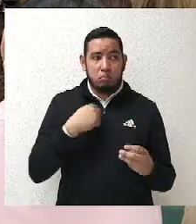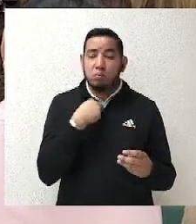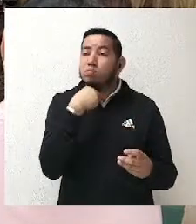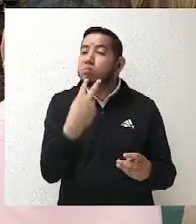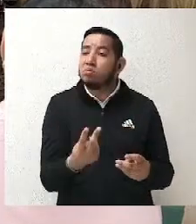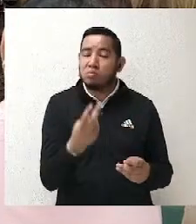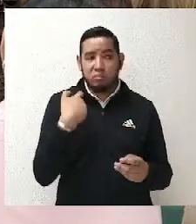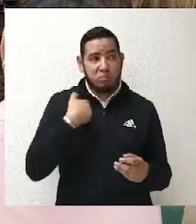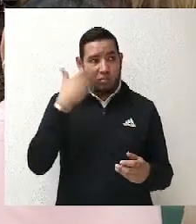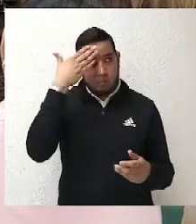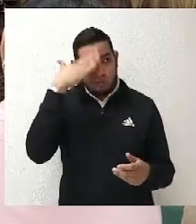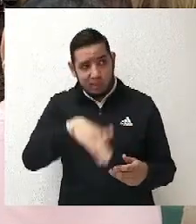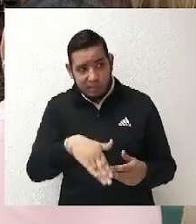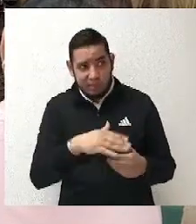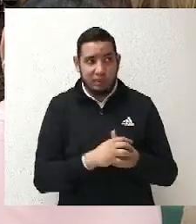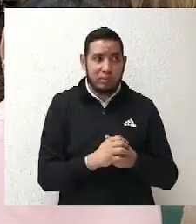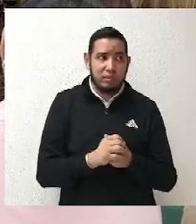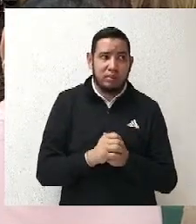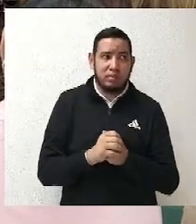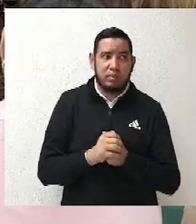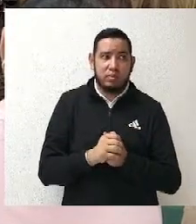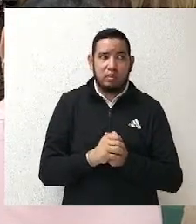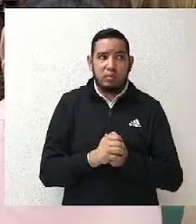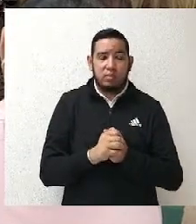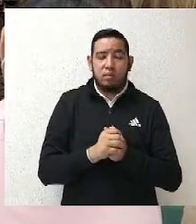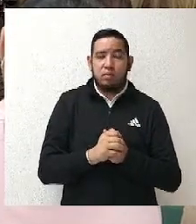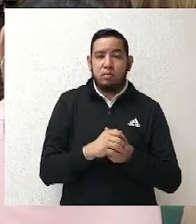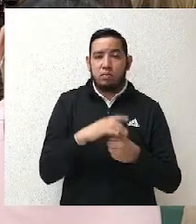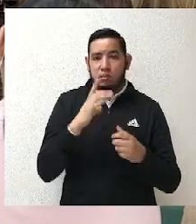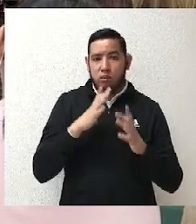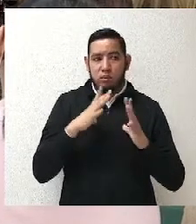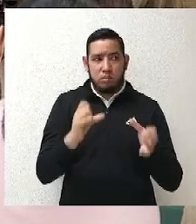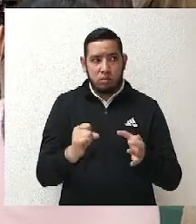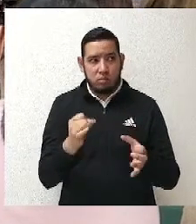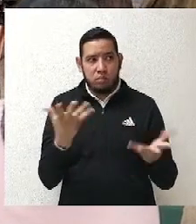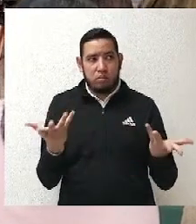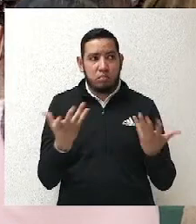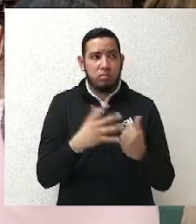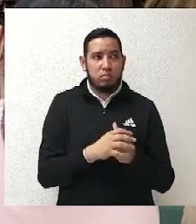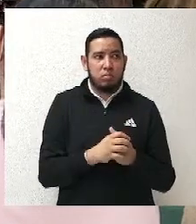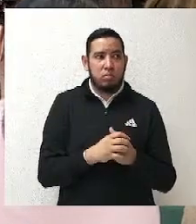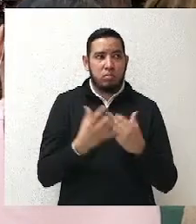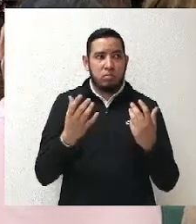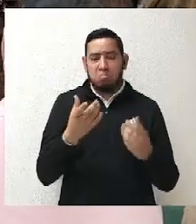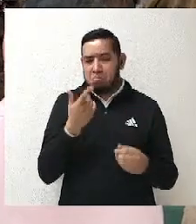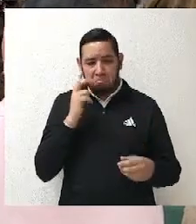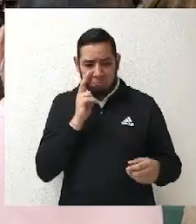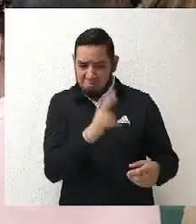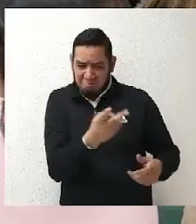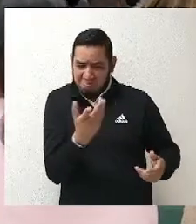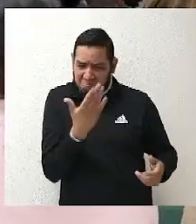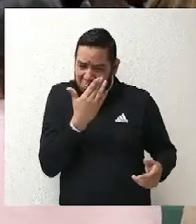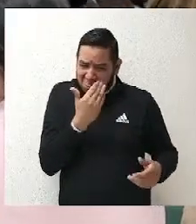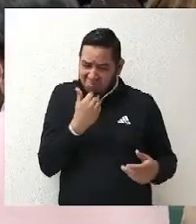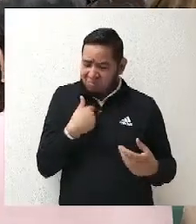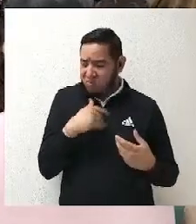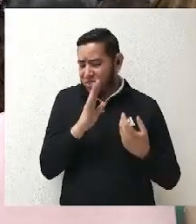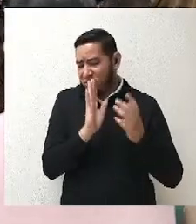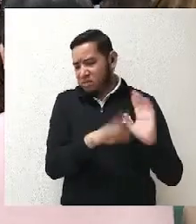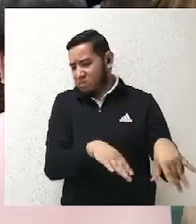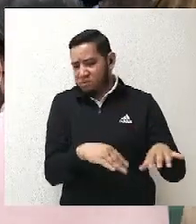saber los motivos por los cuales yo no era el perfil idóneo? Entonces, es que en realidad no tiene nada que ver una cosa con la otra. O sea,